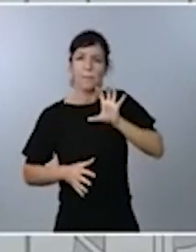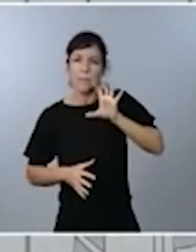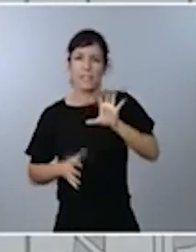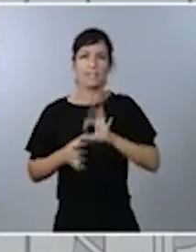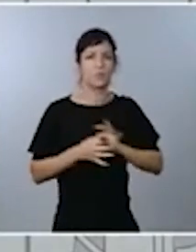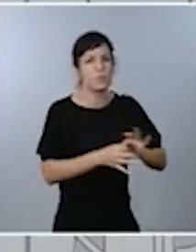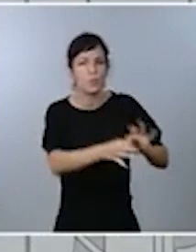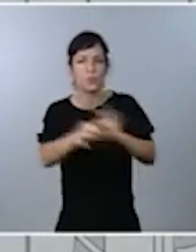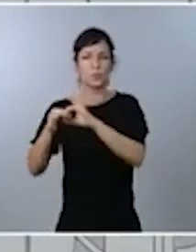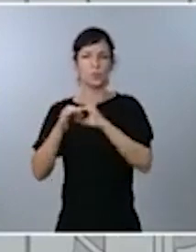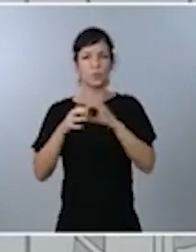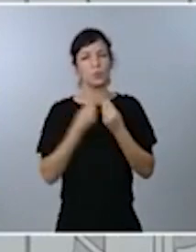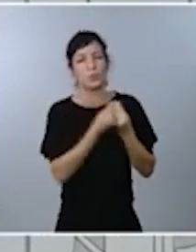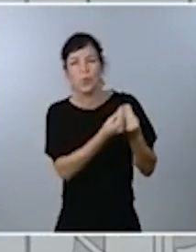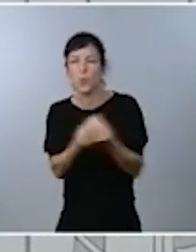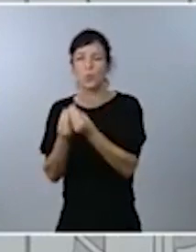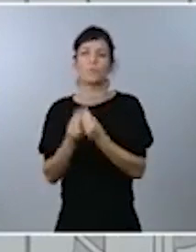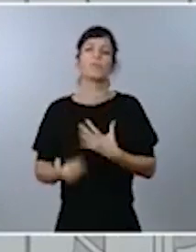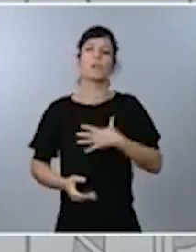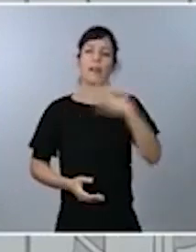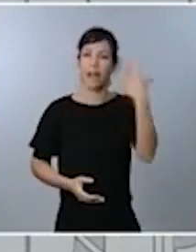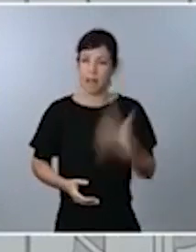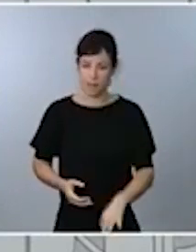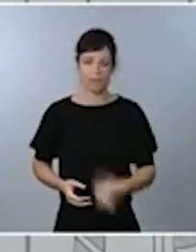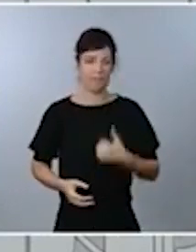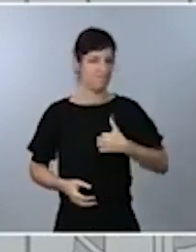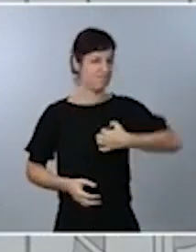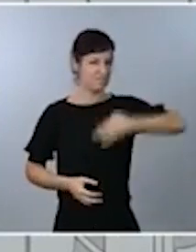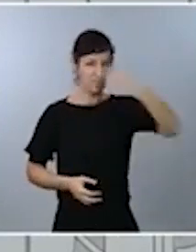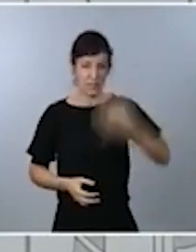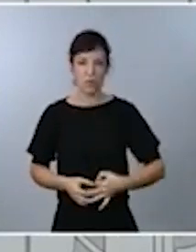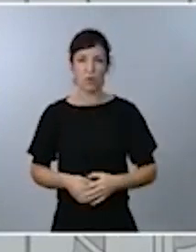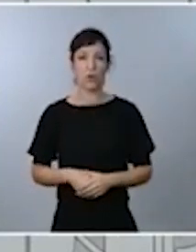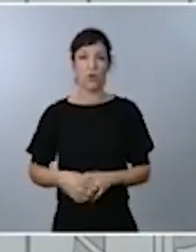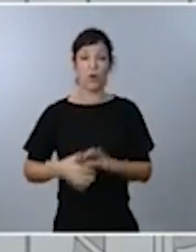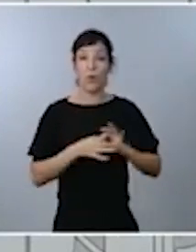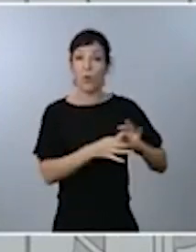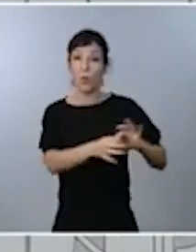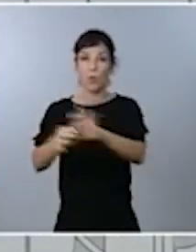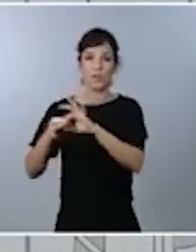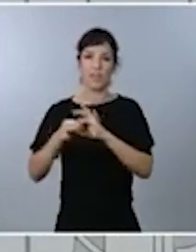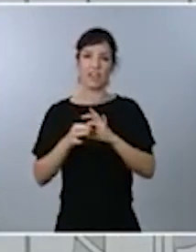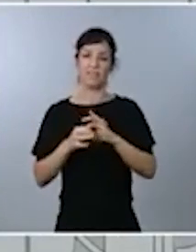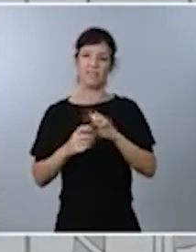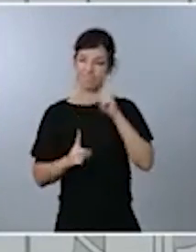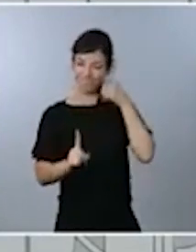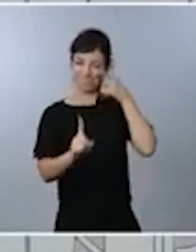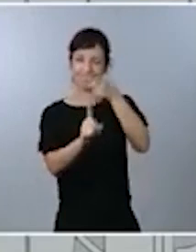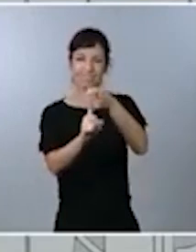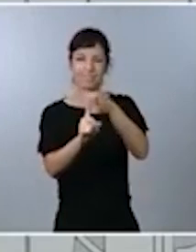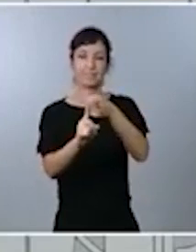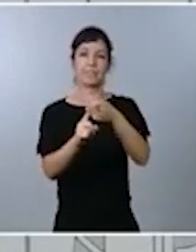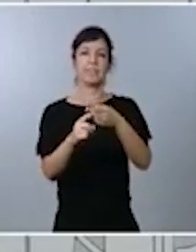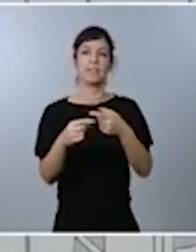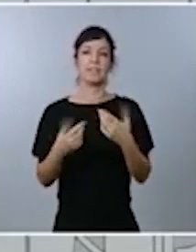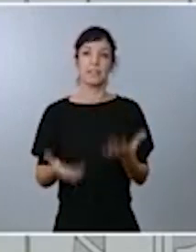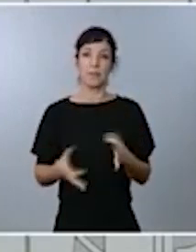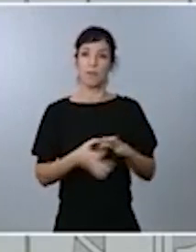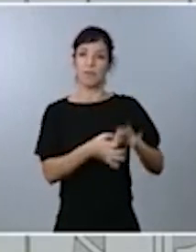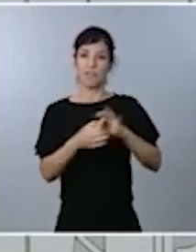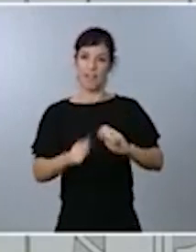seremos capaces, estoy seguro. La unidad es nuestro horizonte y también marca nuestro camino.